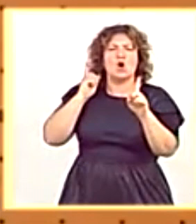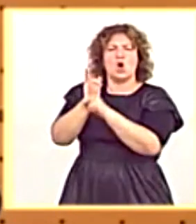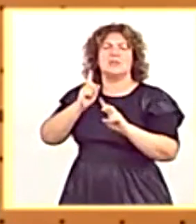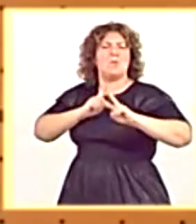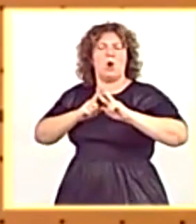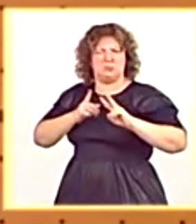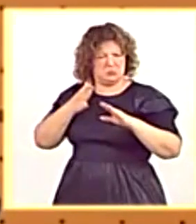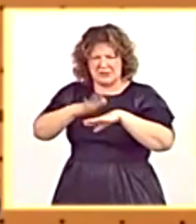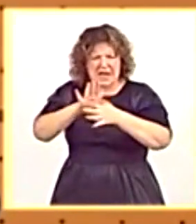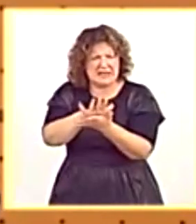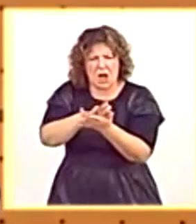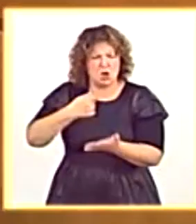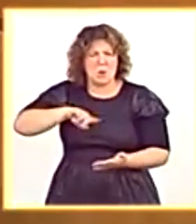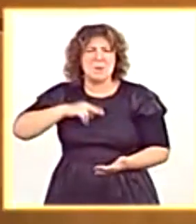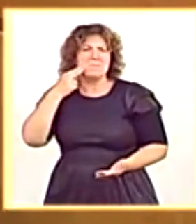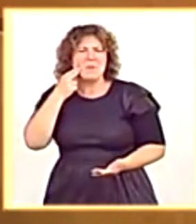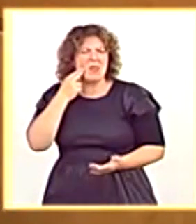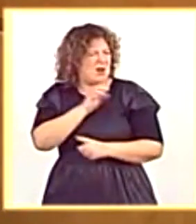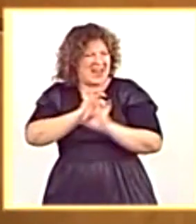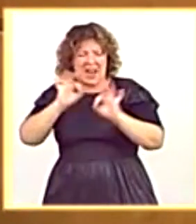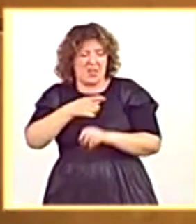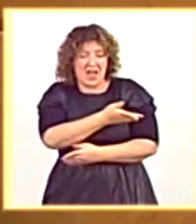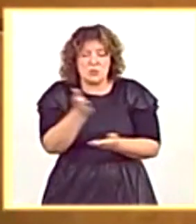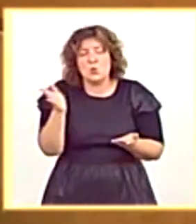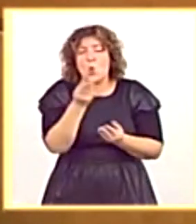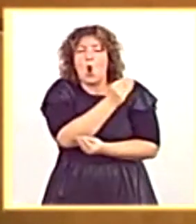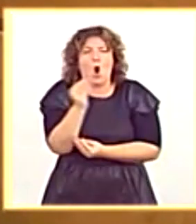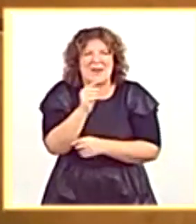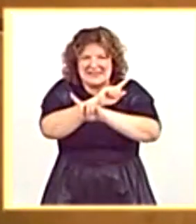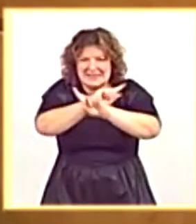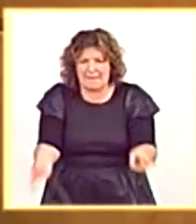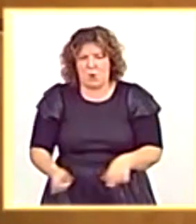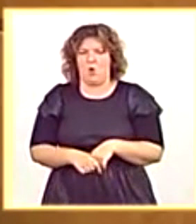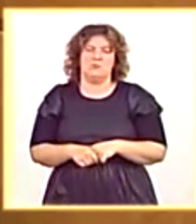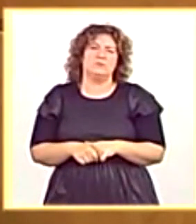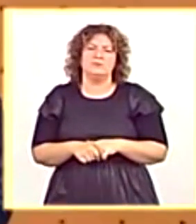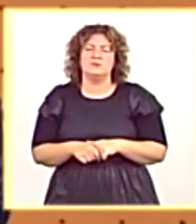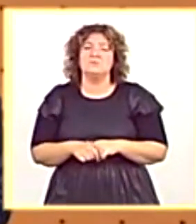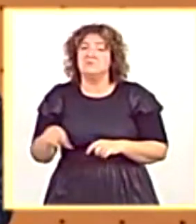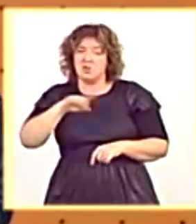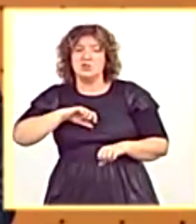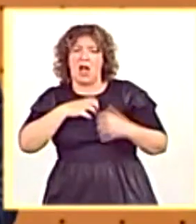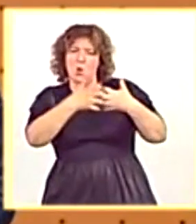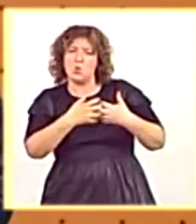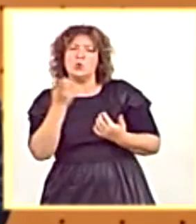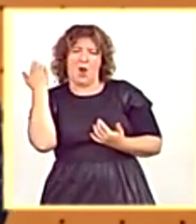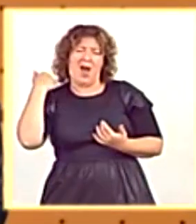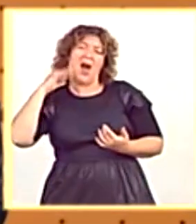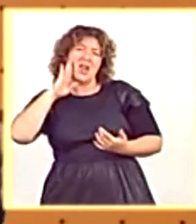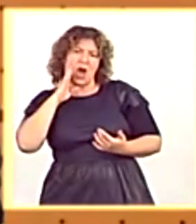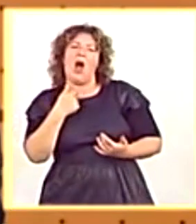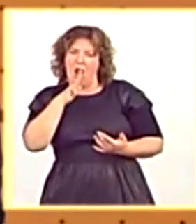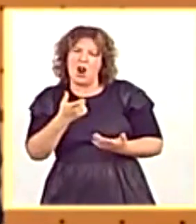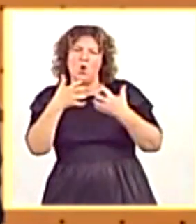tenemos miedo. Ni a ustedes ni a sus cachorros. Ya les hemos combatido y lo estamos haciendo otra vez. No vamos a dar un solo paso